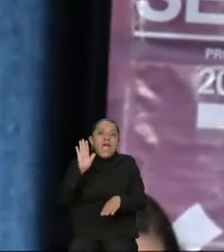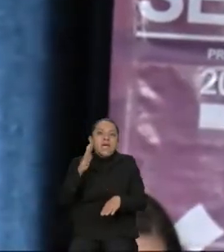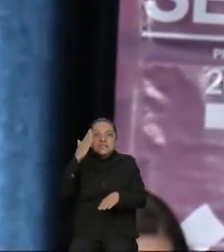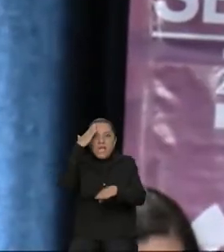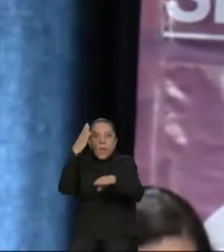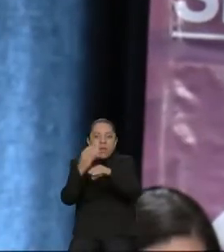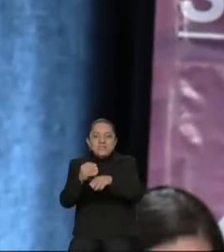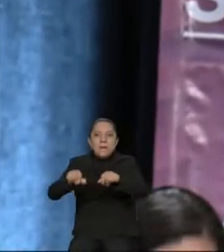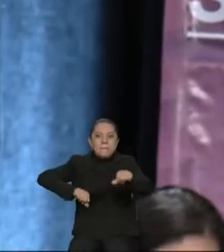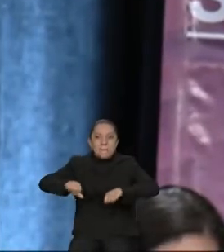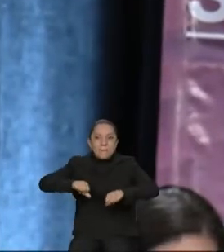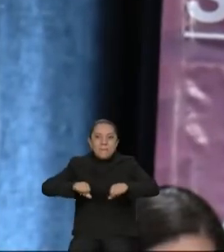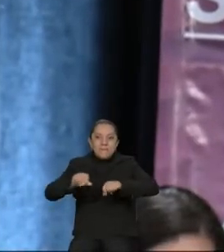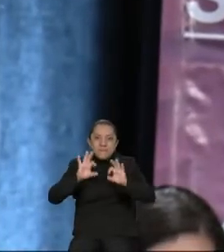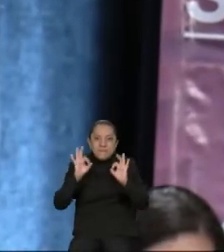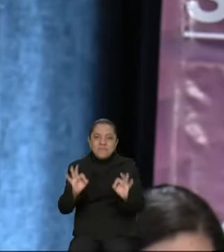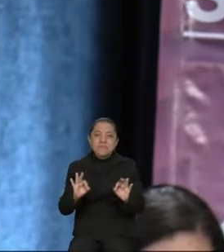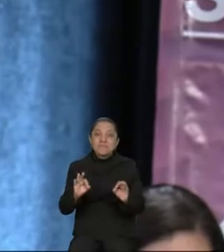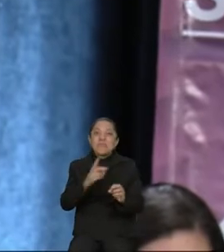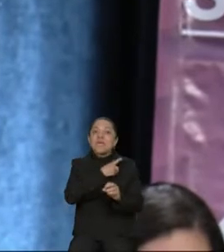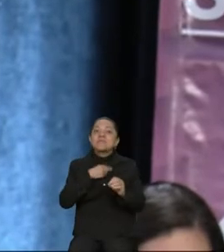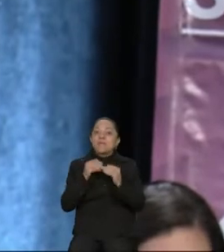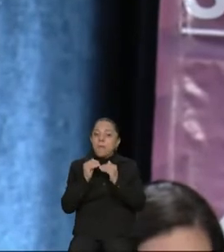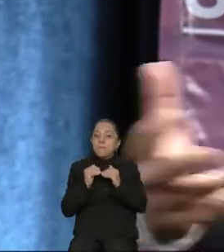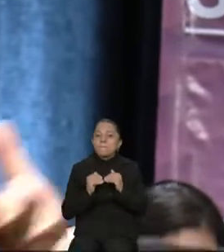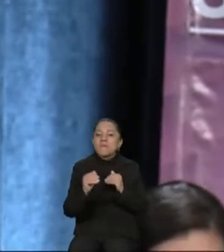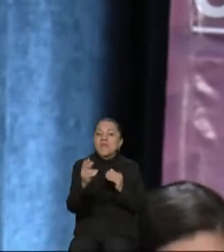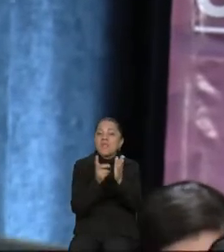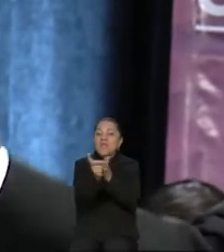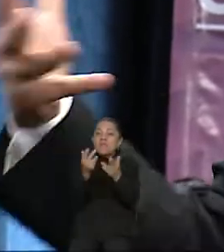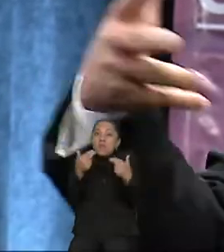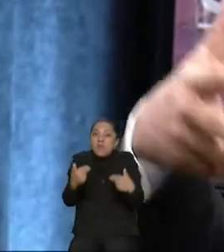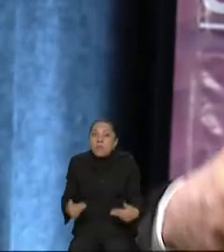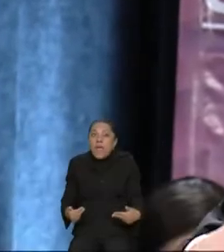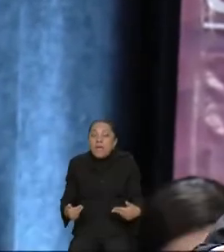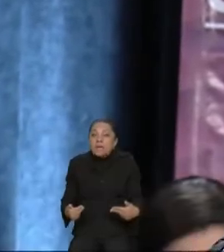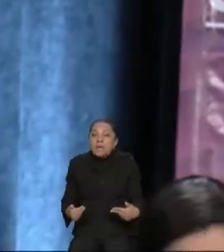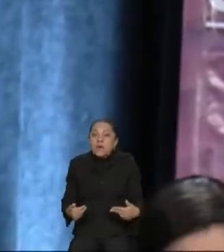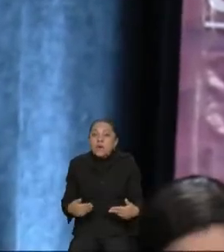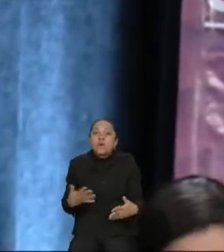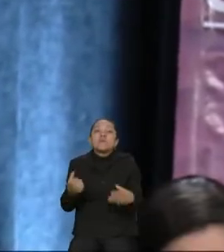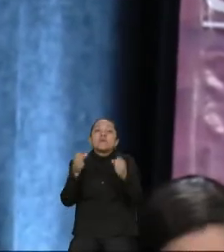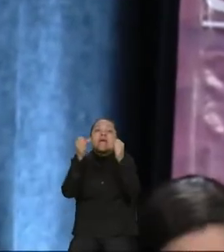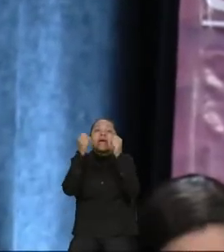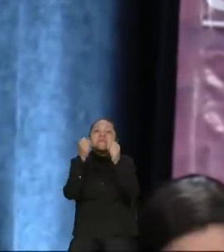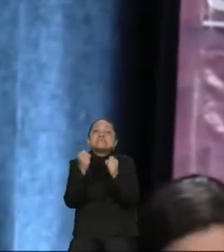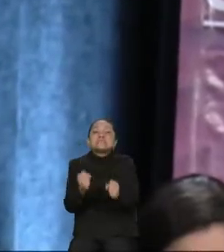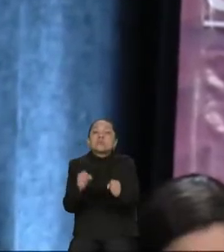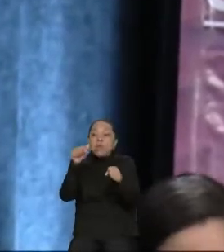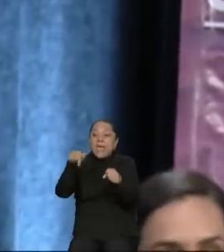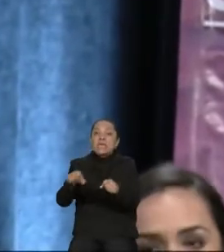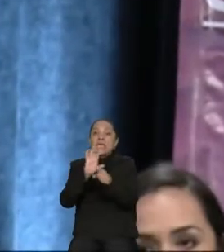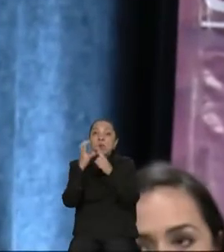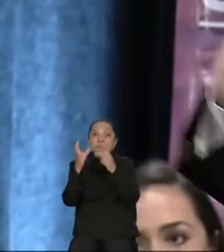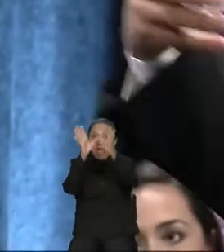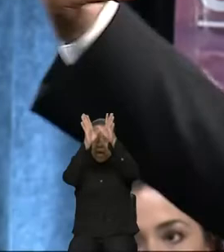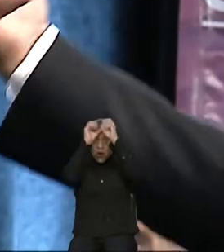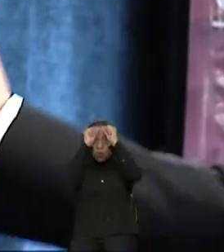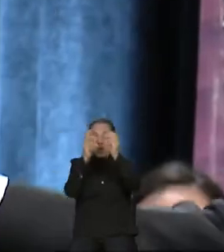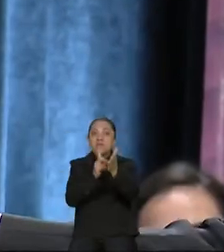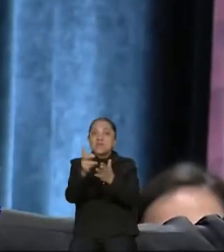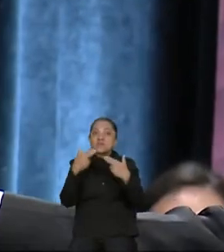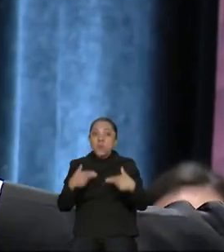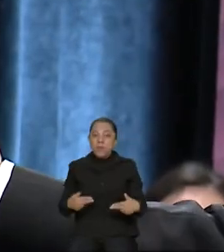Tenemos que partir de los derechos humanos y la seguridad pública tiene que estar acorde a los derechos humanos, no los derechos humanos